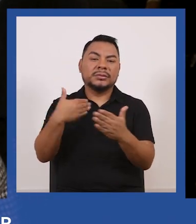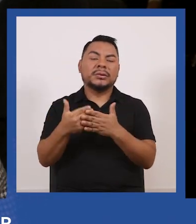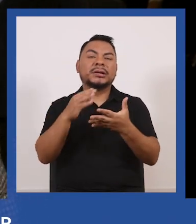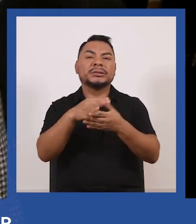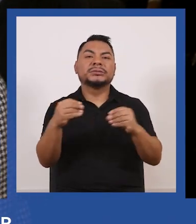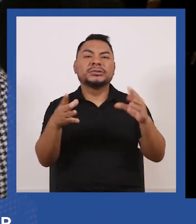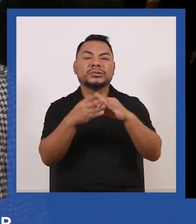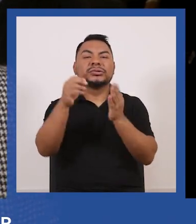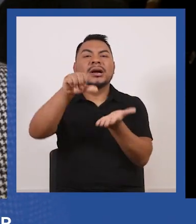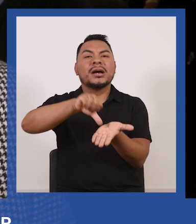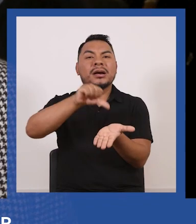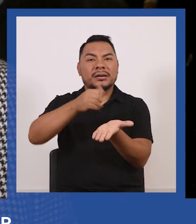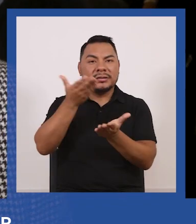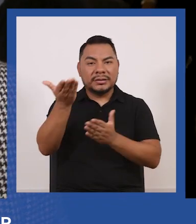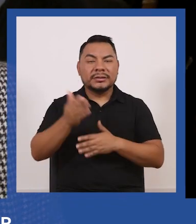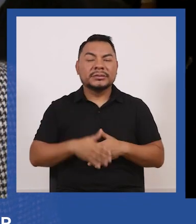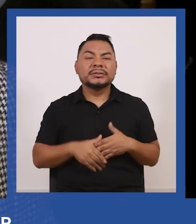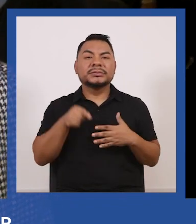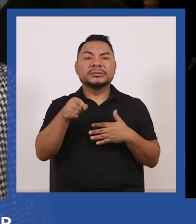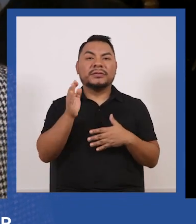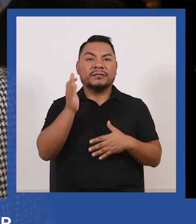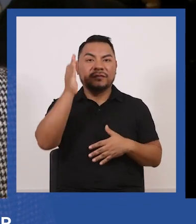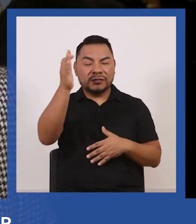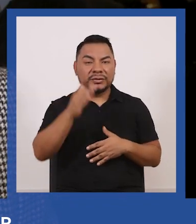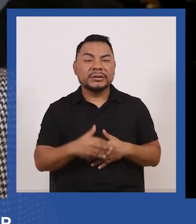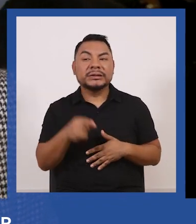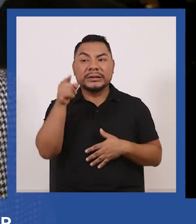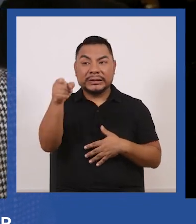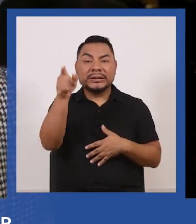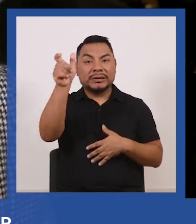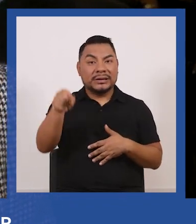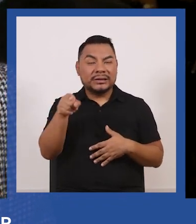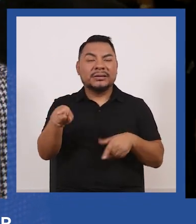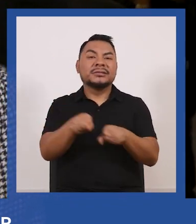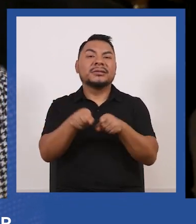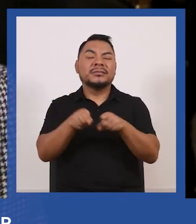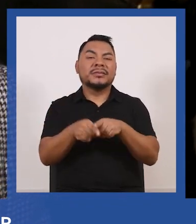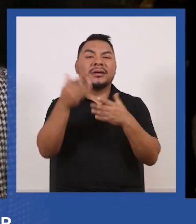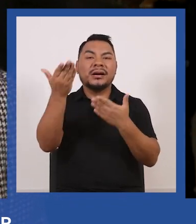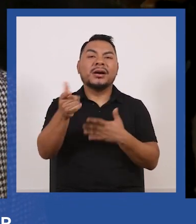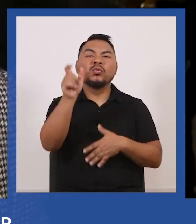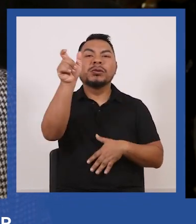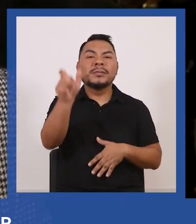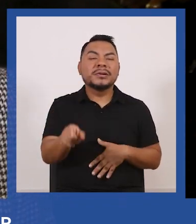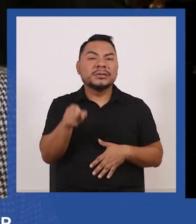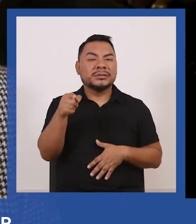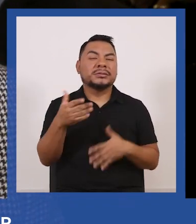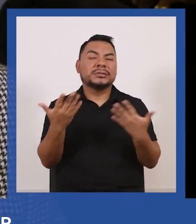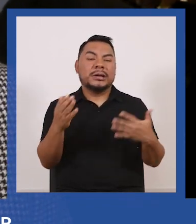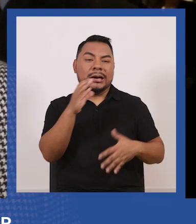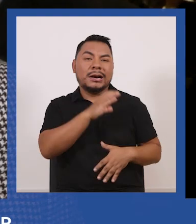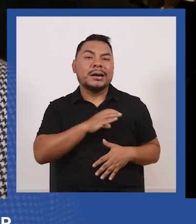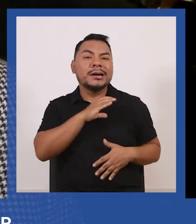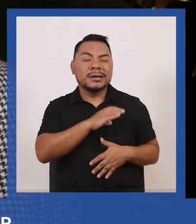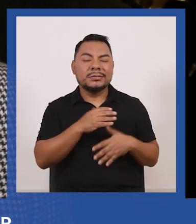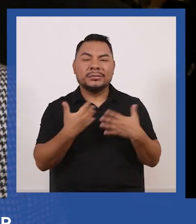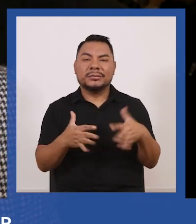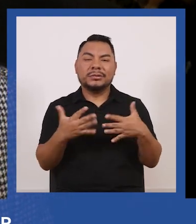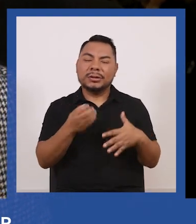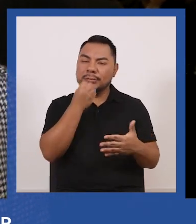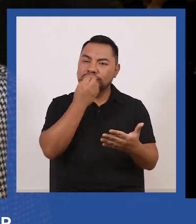a la historia del arte en el futuro sino también es una persona de un carácter